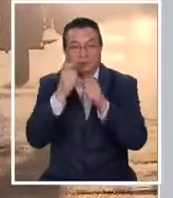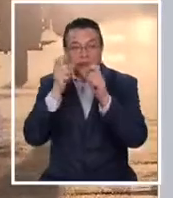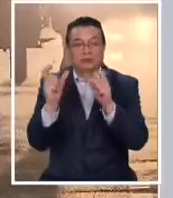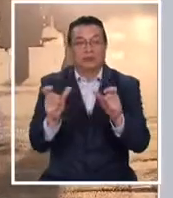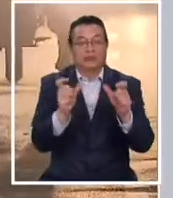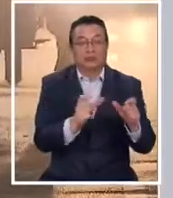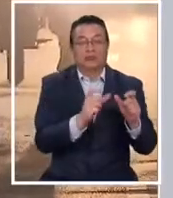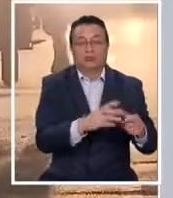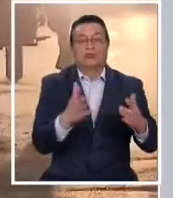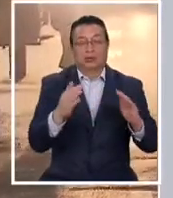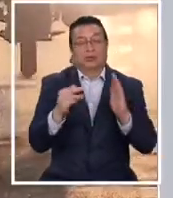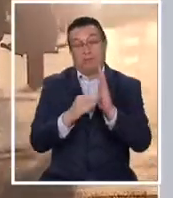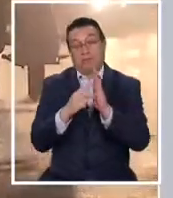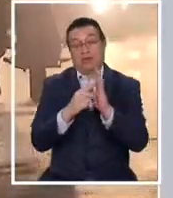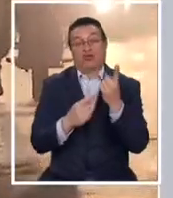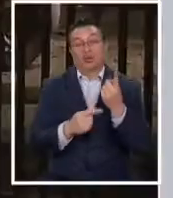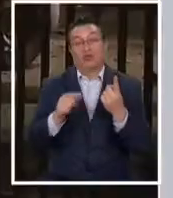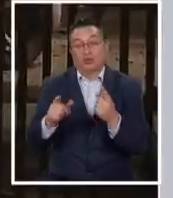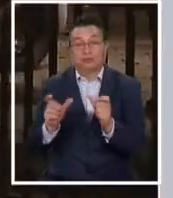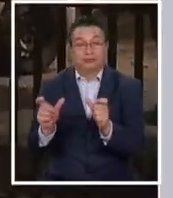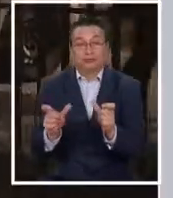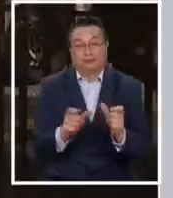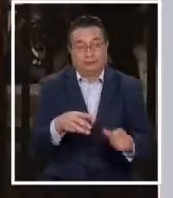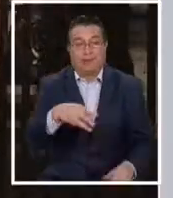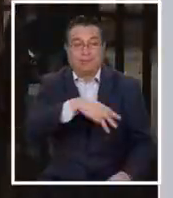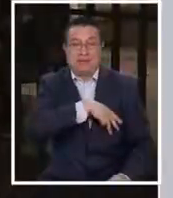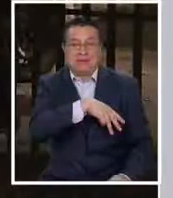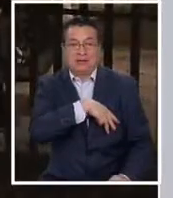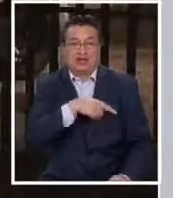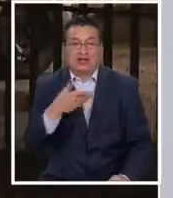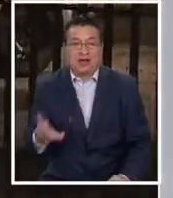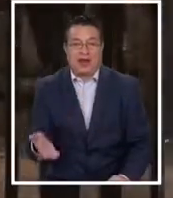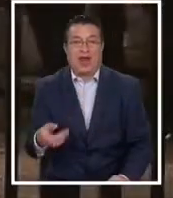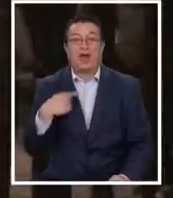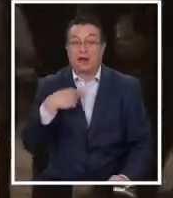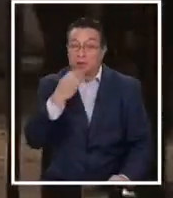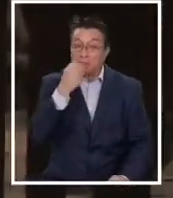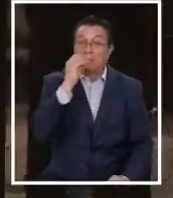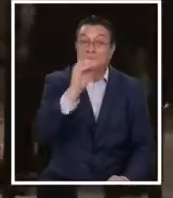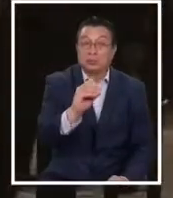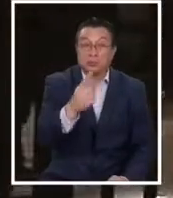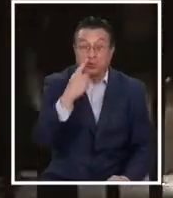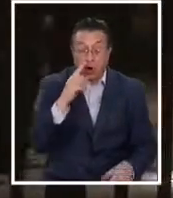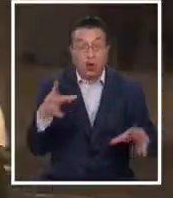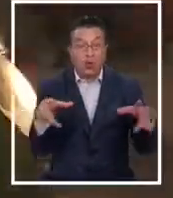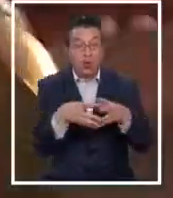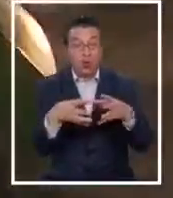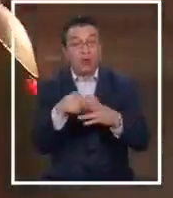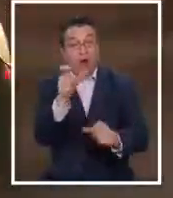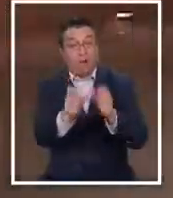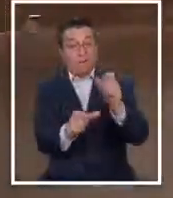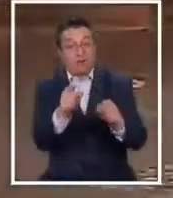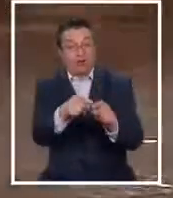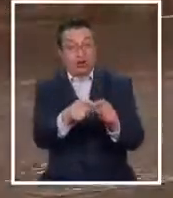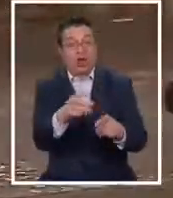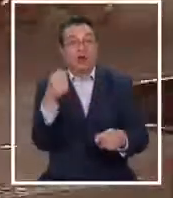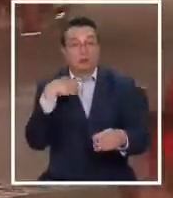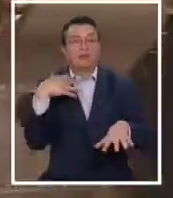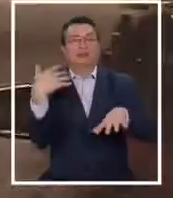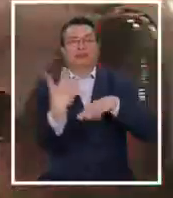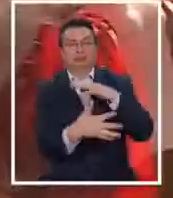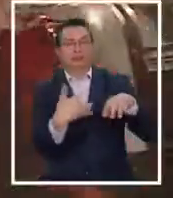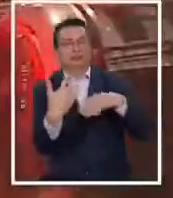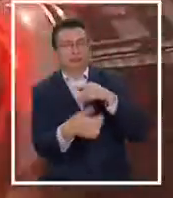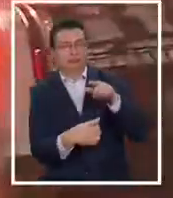carabineros en medio de la cuarentena que se está viviendo aquí en la región metropolitana, advierten de este grupo de personas que estaba protagonizando